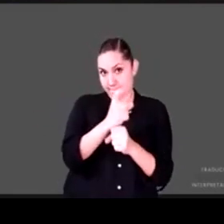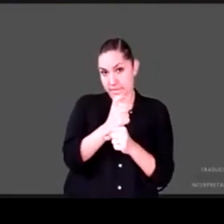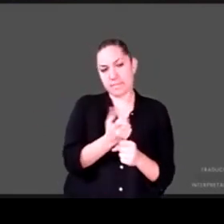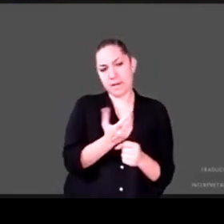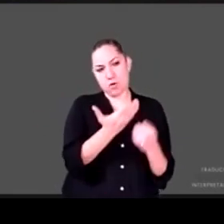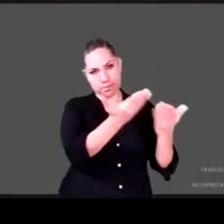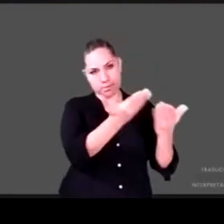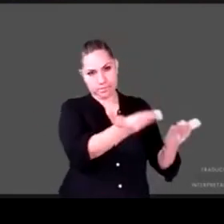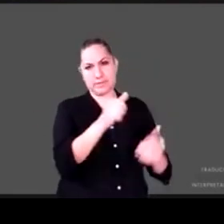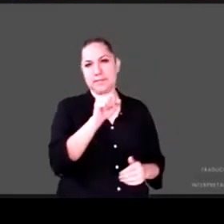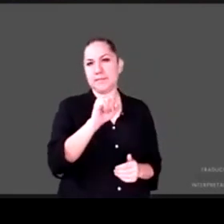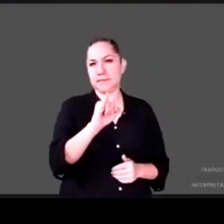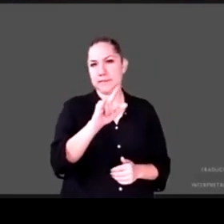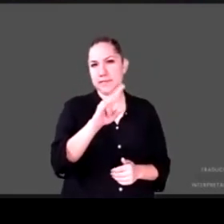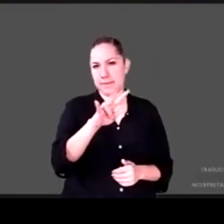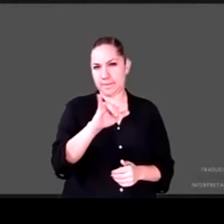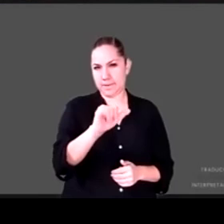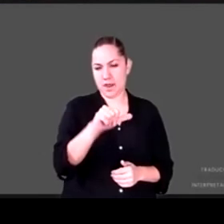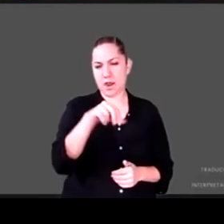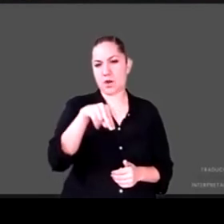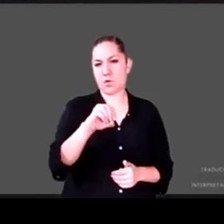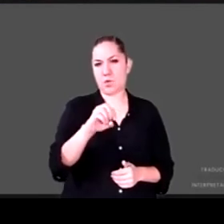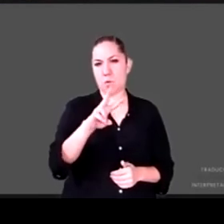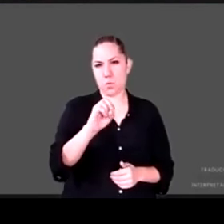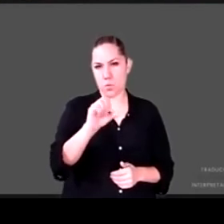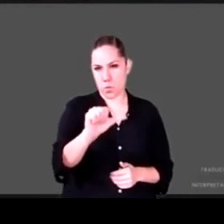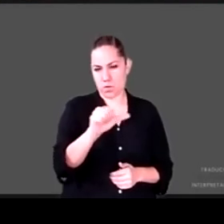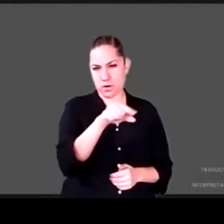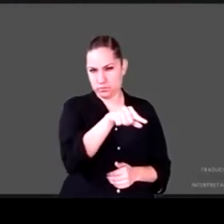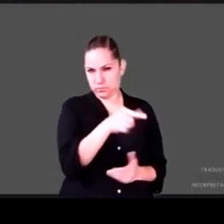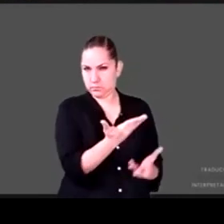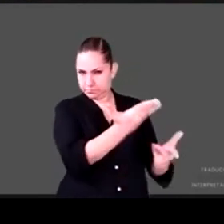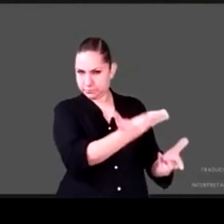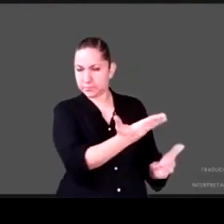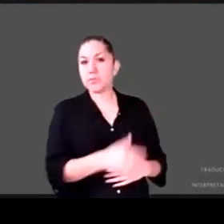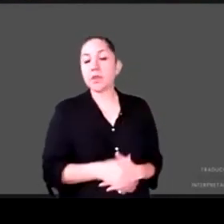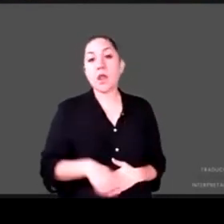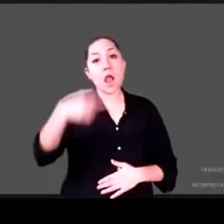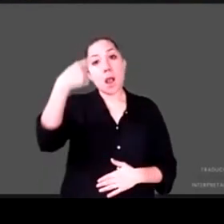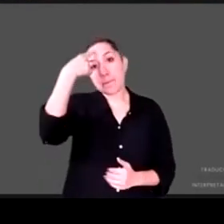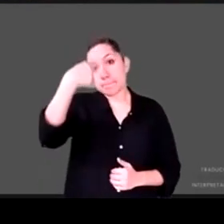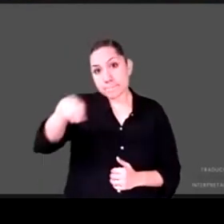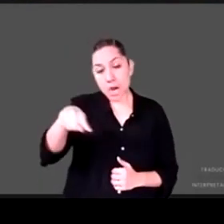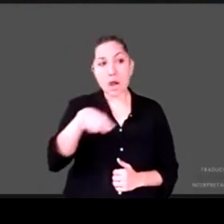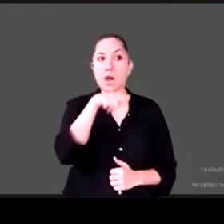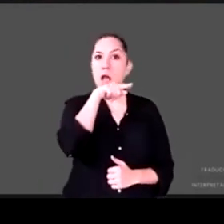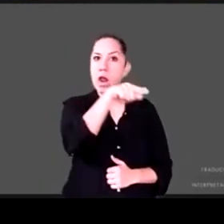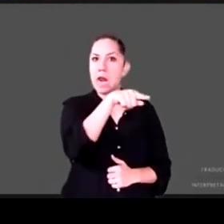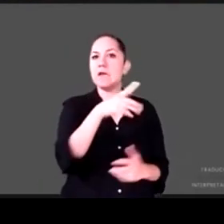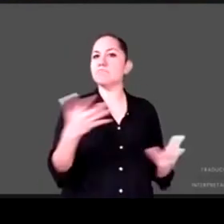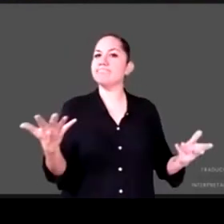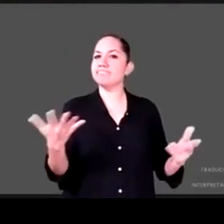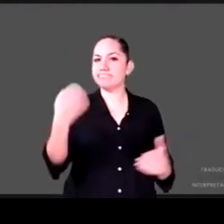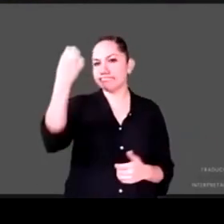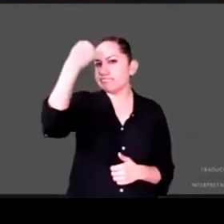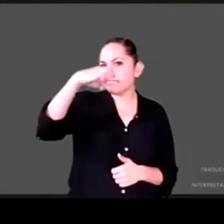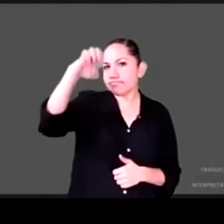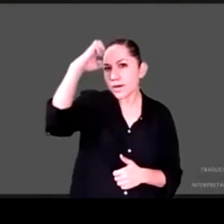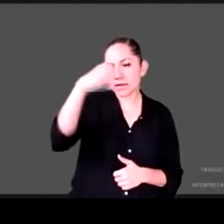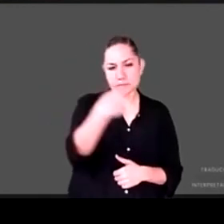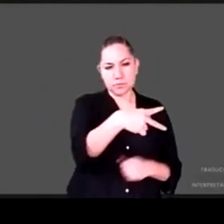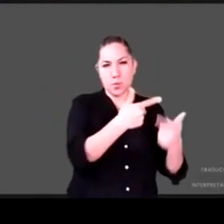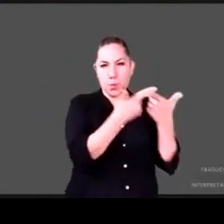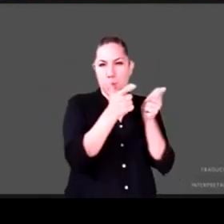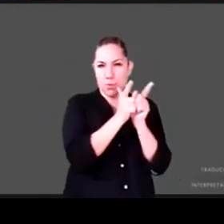Novoa para que, desde su voz y su experiencia como directora de World Vision